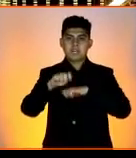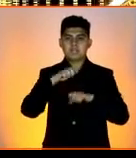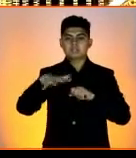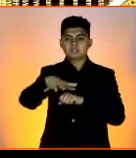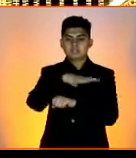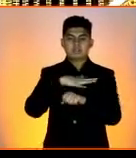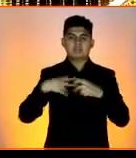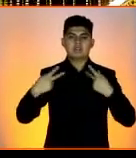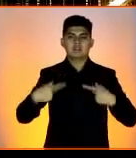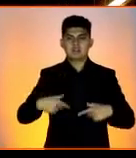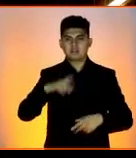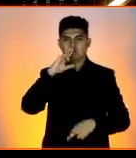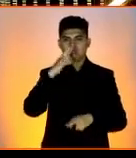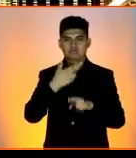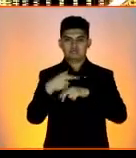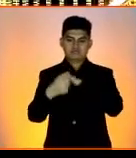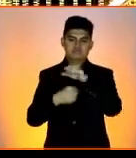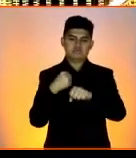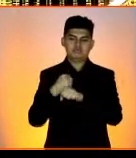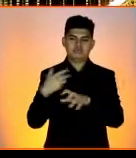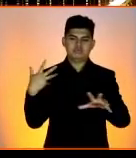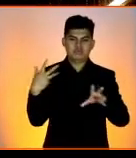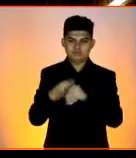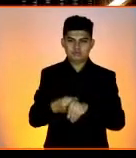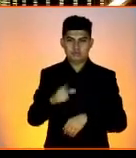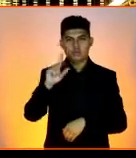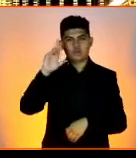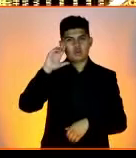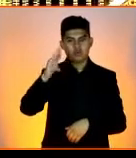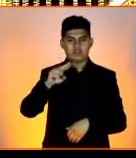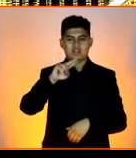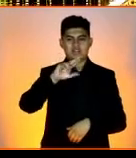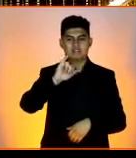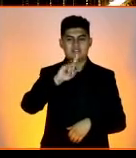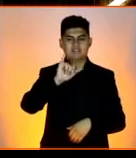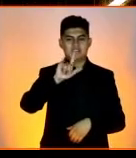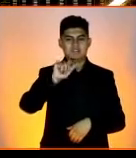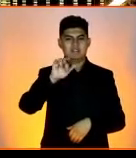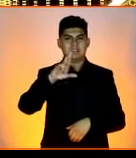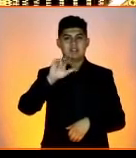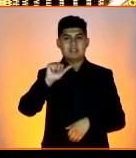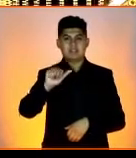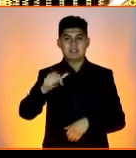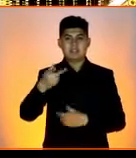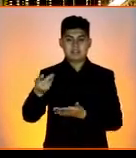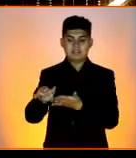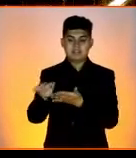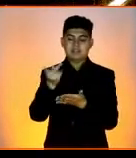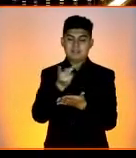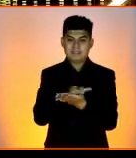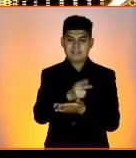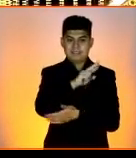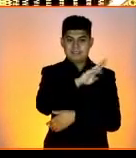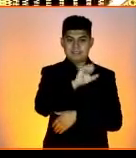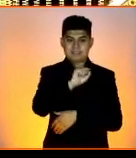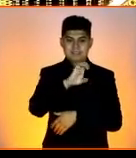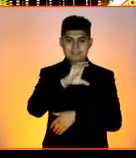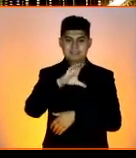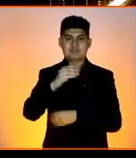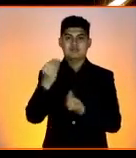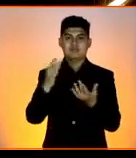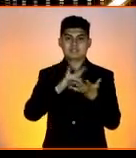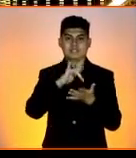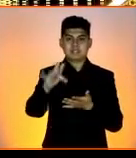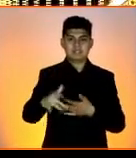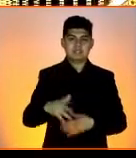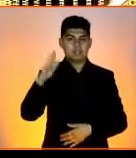responsable a partir de este año. Hola, mi nombre es David Lara, de la empresa Prodiel, y es el primero que recibimos el distintivo de RCC. Muchas gracias.